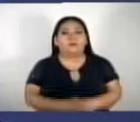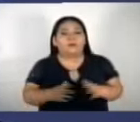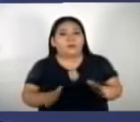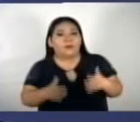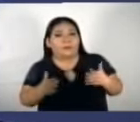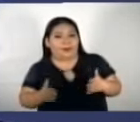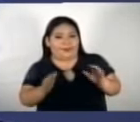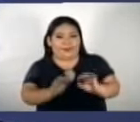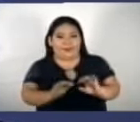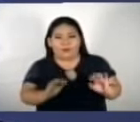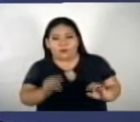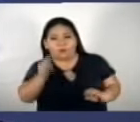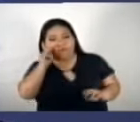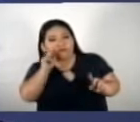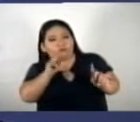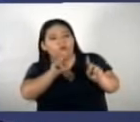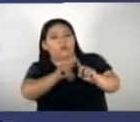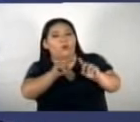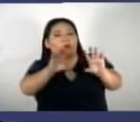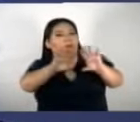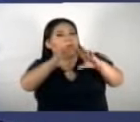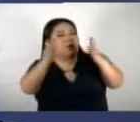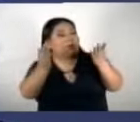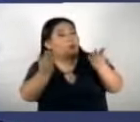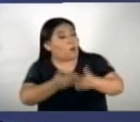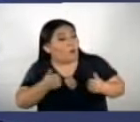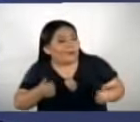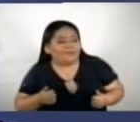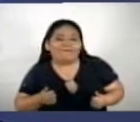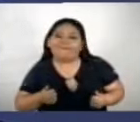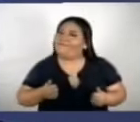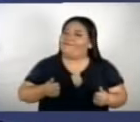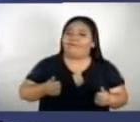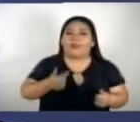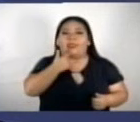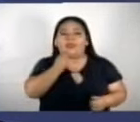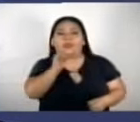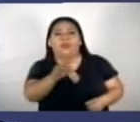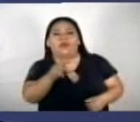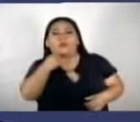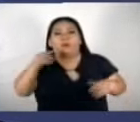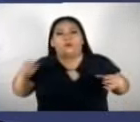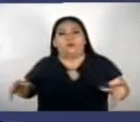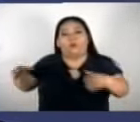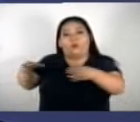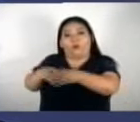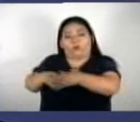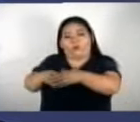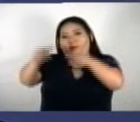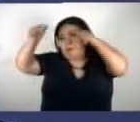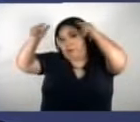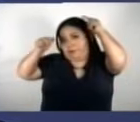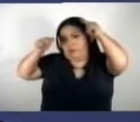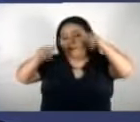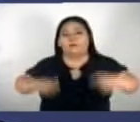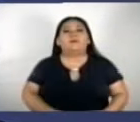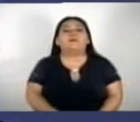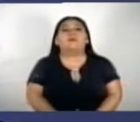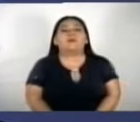La niñez del mundo en este 2024 no es nada alentador, así lo afirma un organismo de las Naciones Unidas.